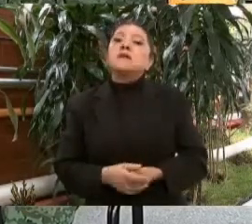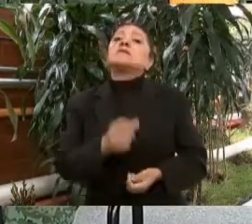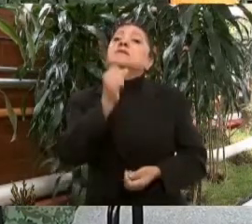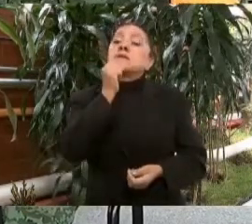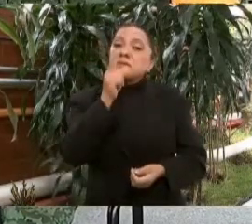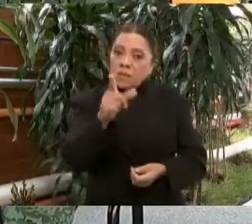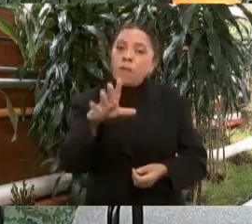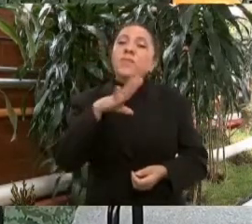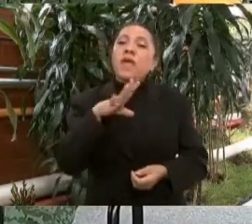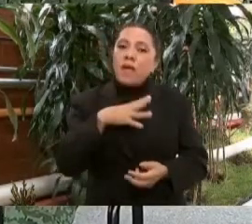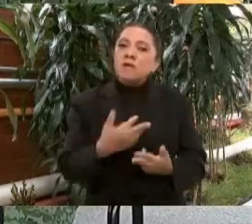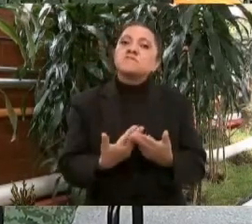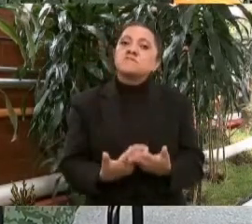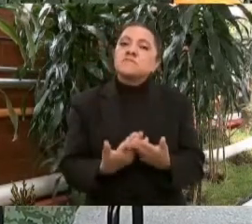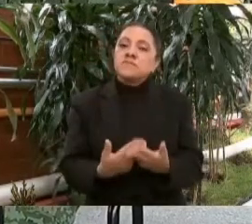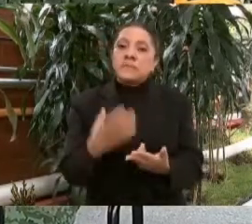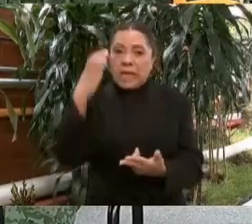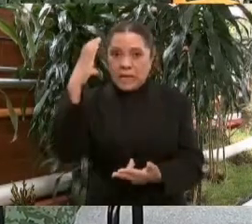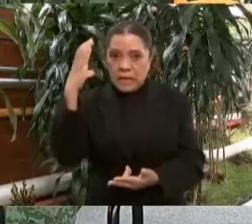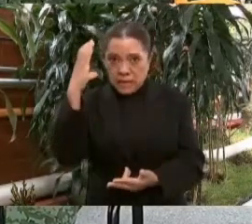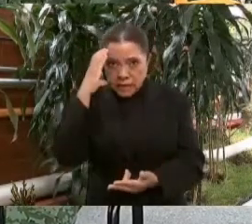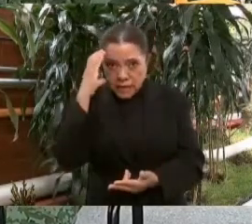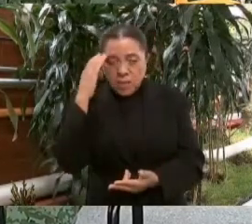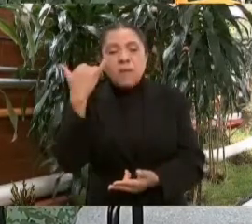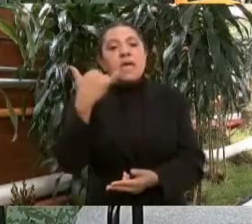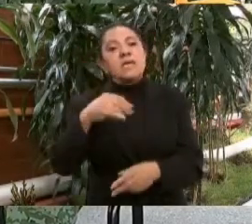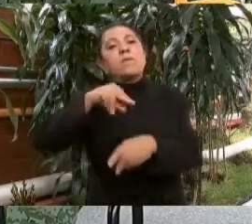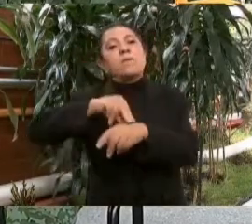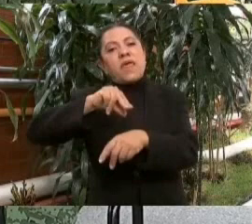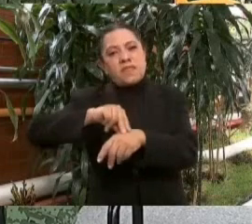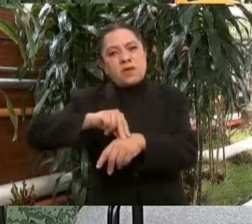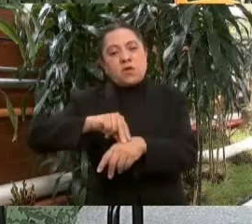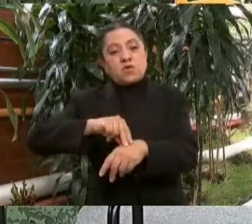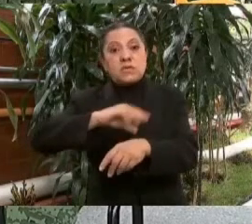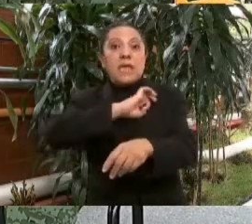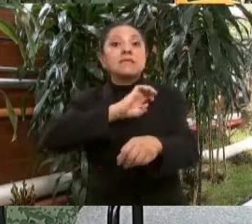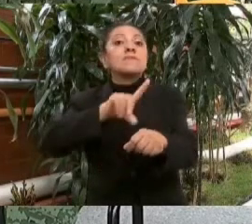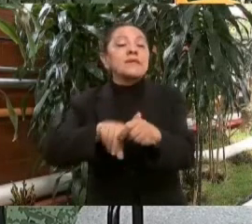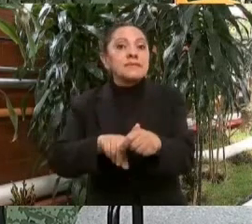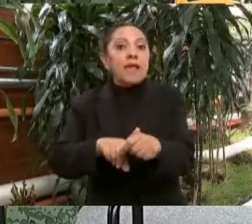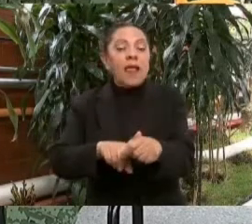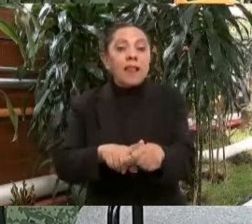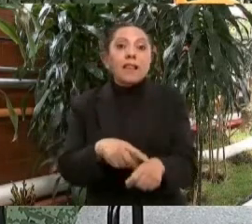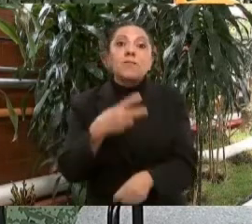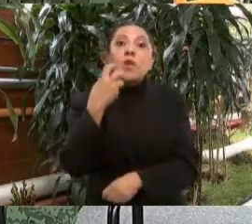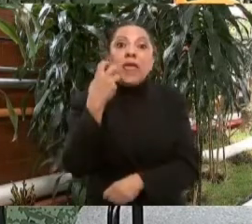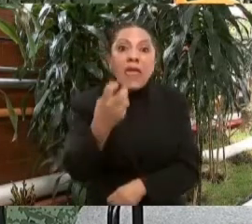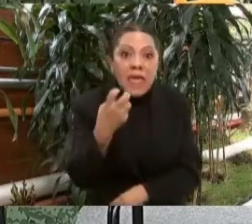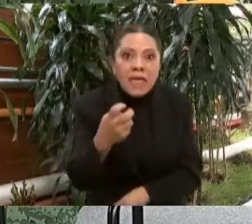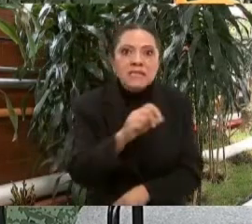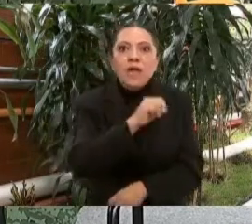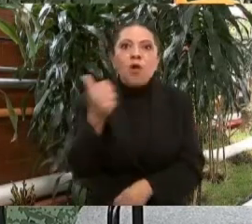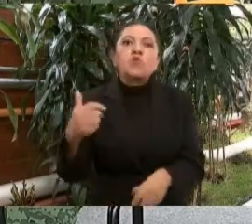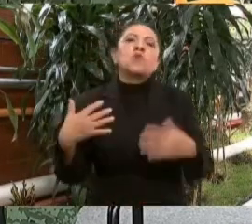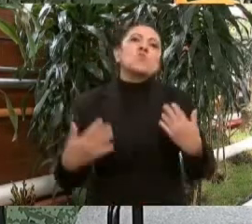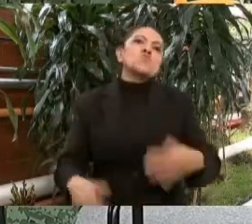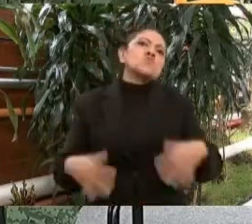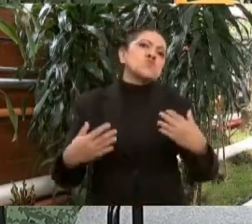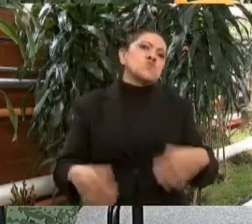disponibilidad de médicos especialistas, que eso fue otra hazaña,